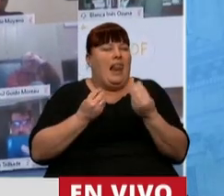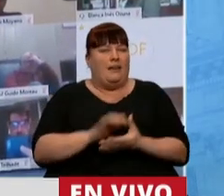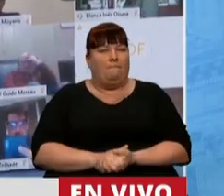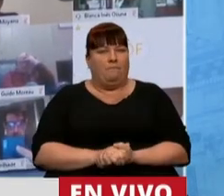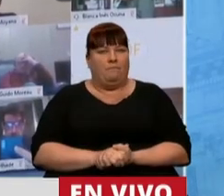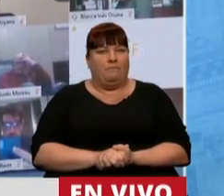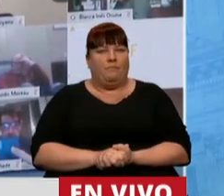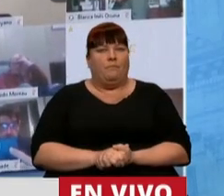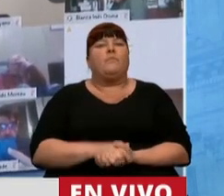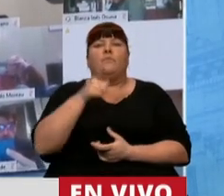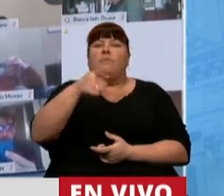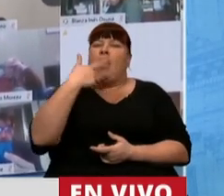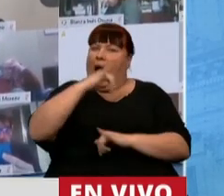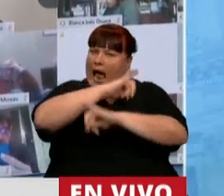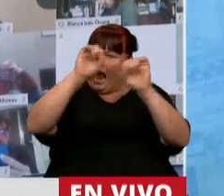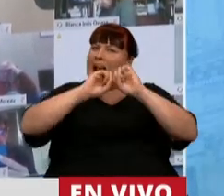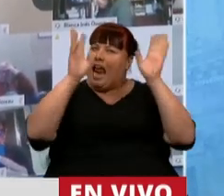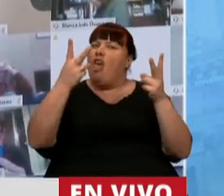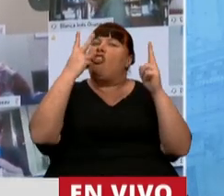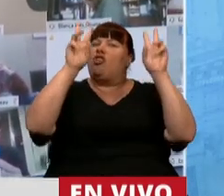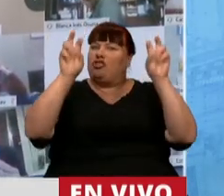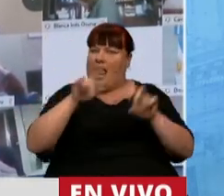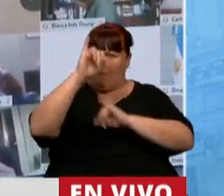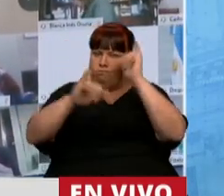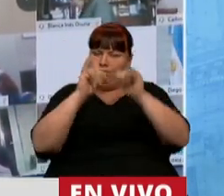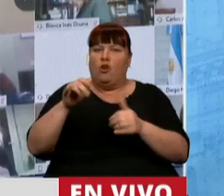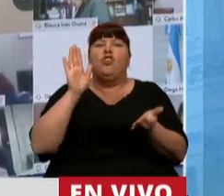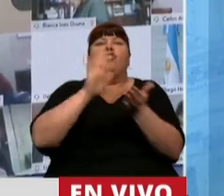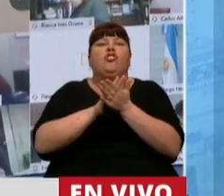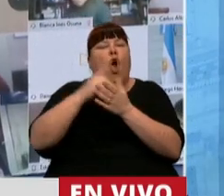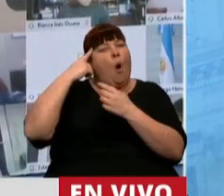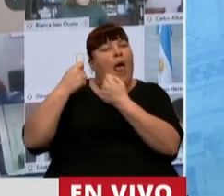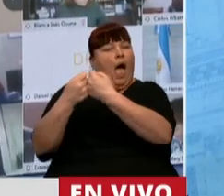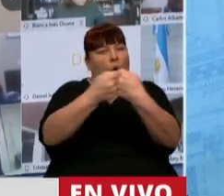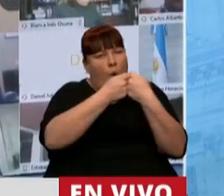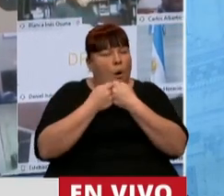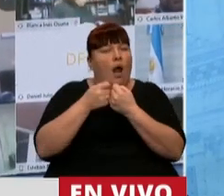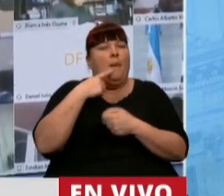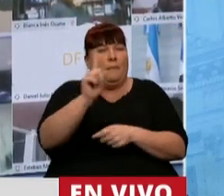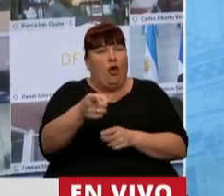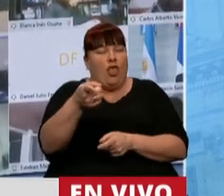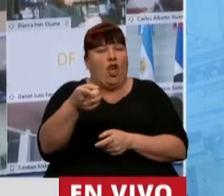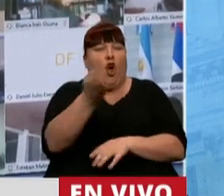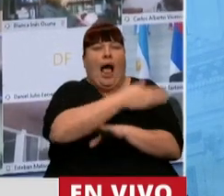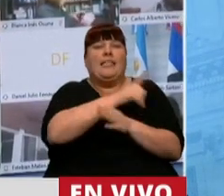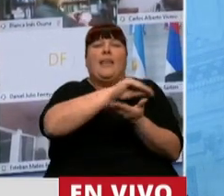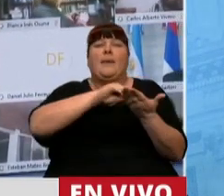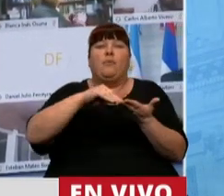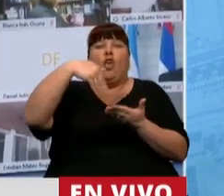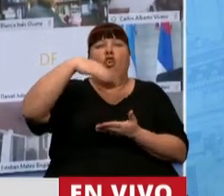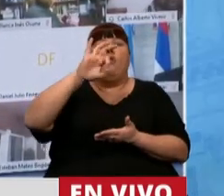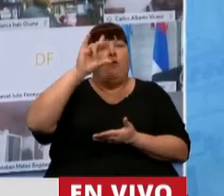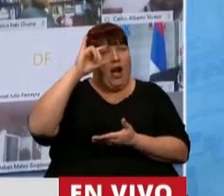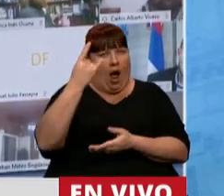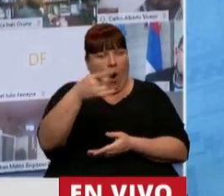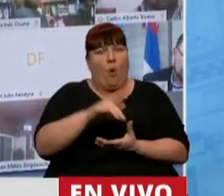y se expresó con mucha claridad en dos temas. La idea del consenso, tal cual la expresó la diputada Moró,